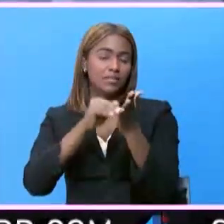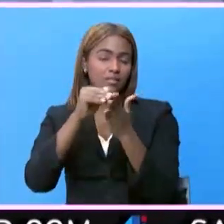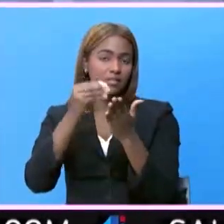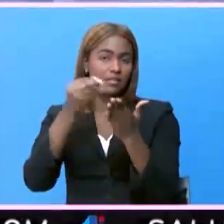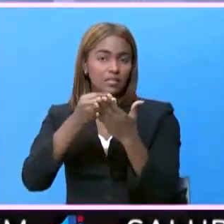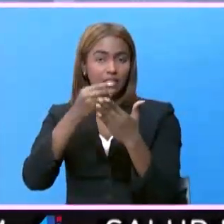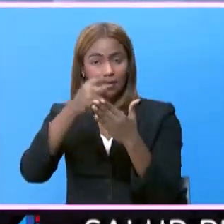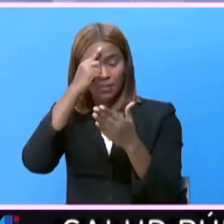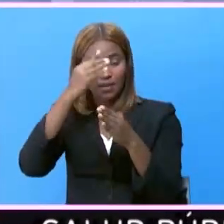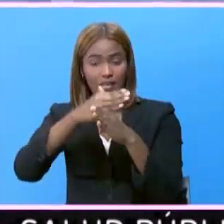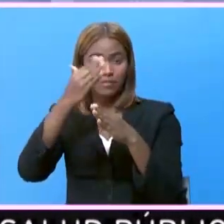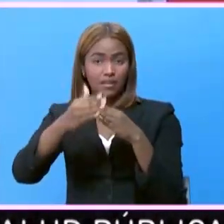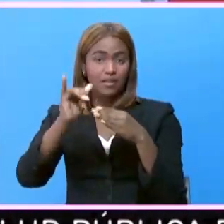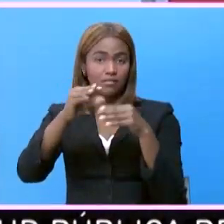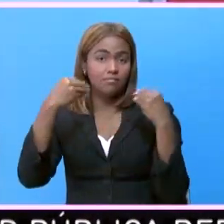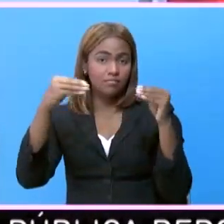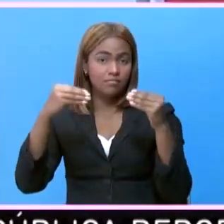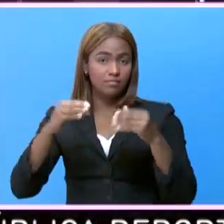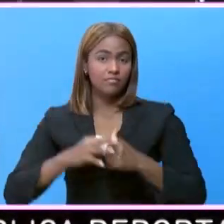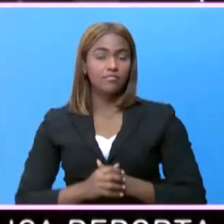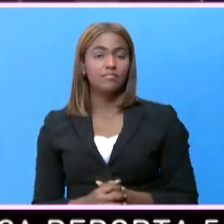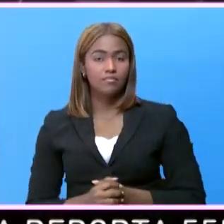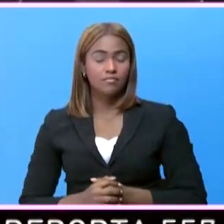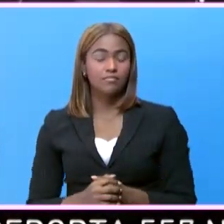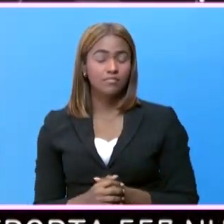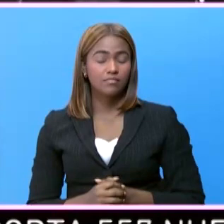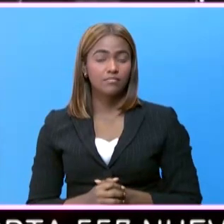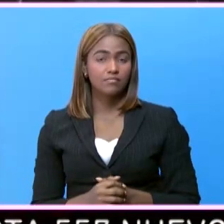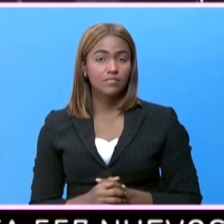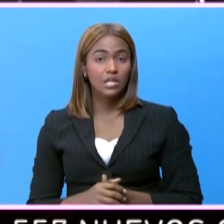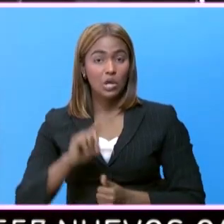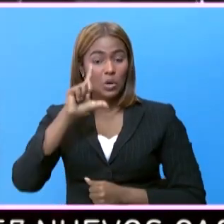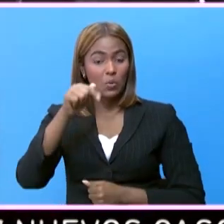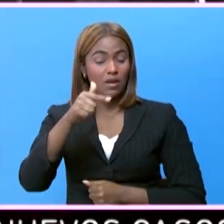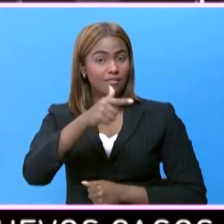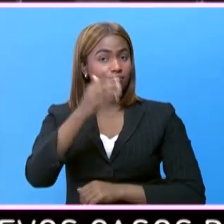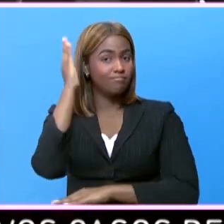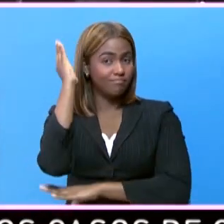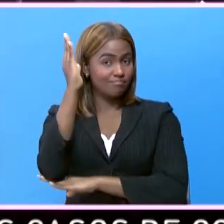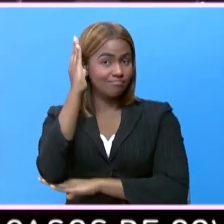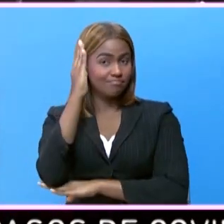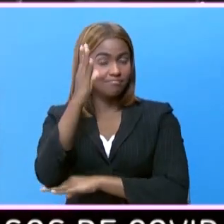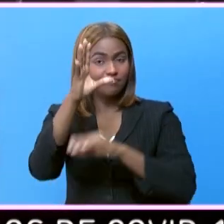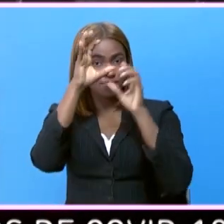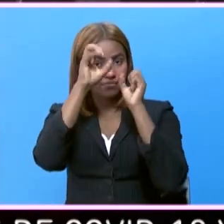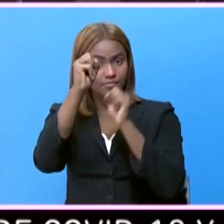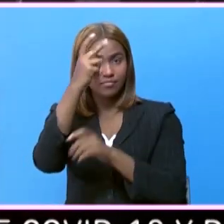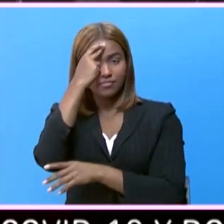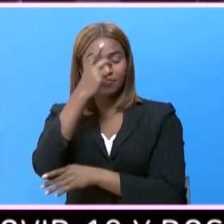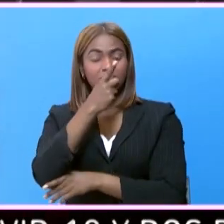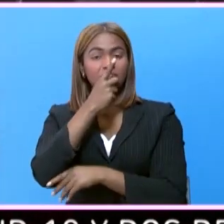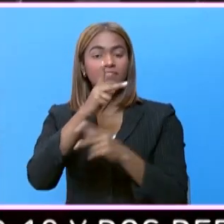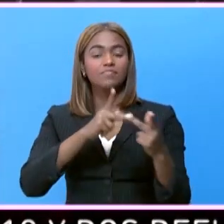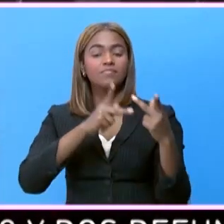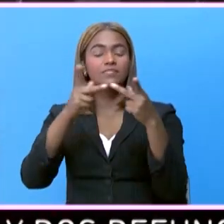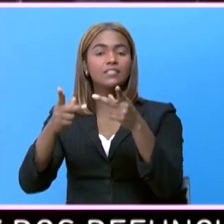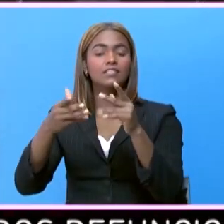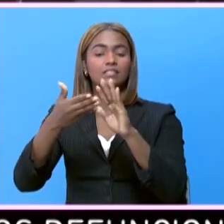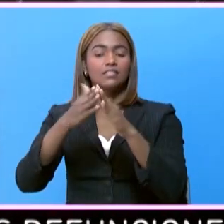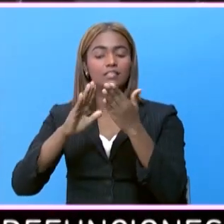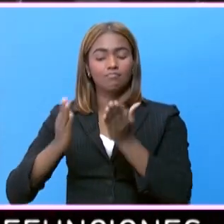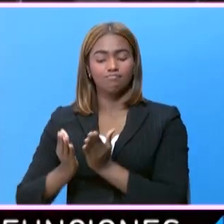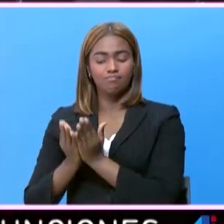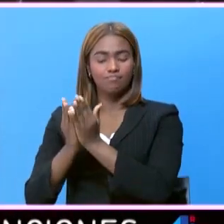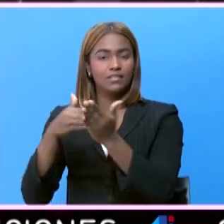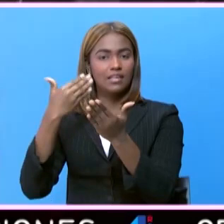pesos para terminar este mercado. Luego de este acto, el presidente de la república se dirigió al puerto